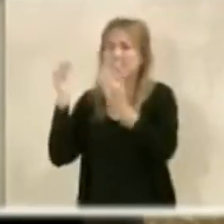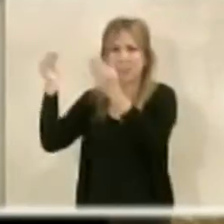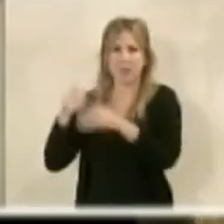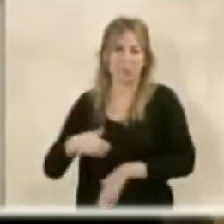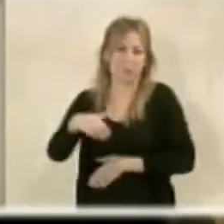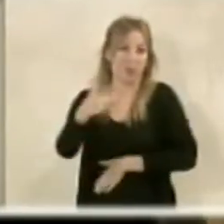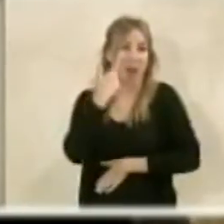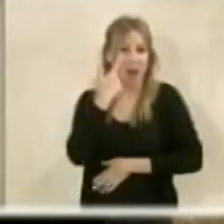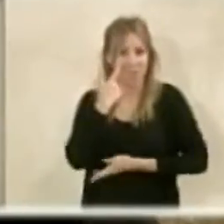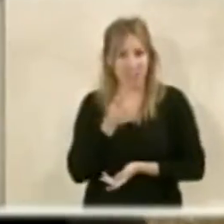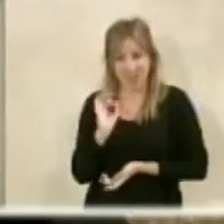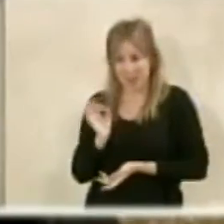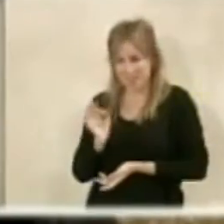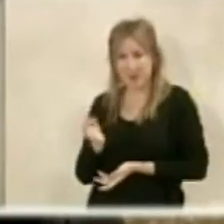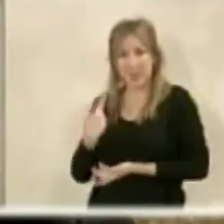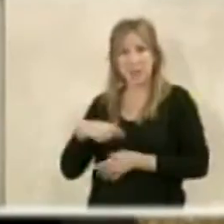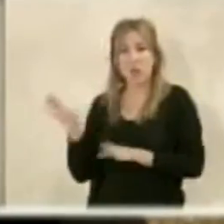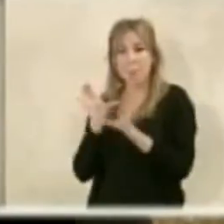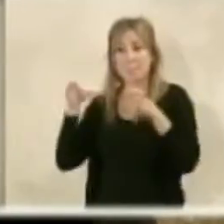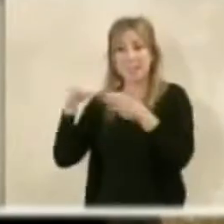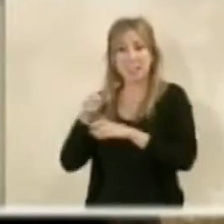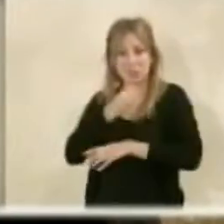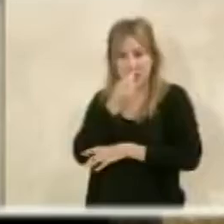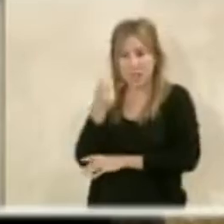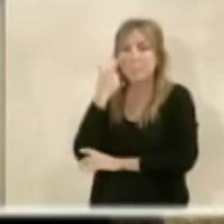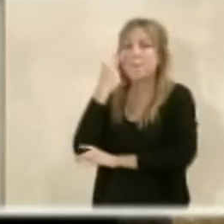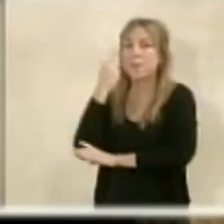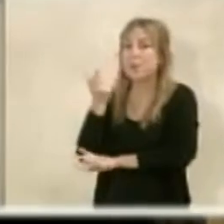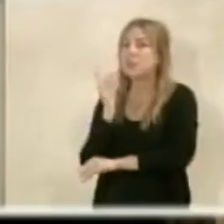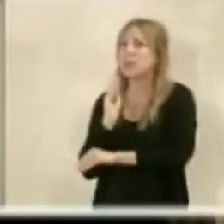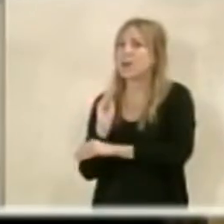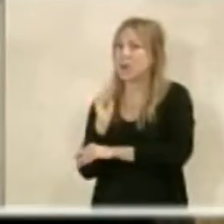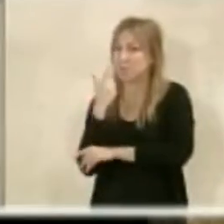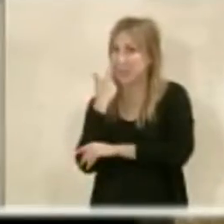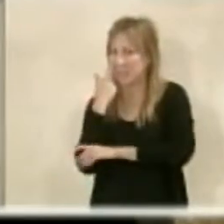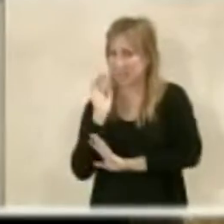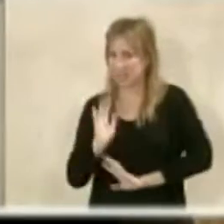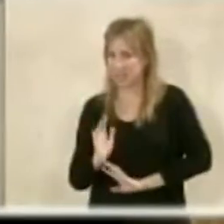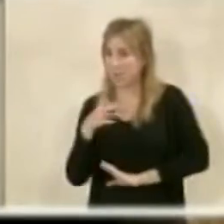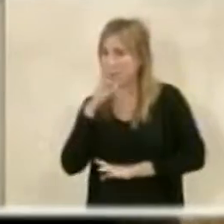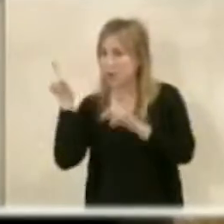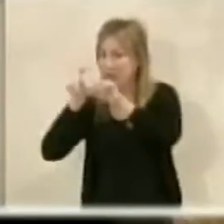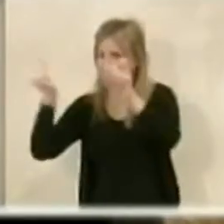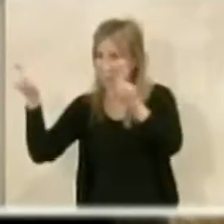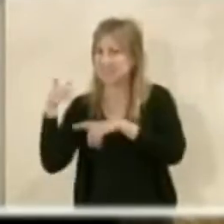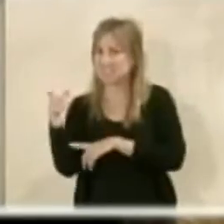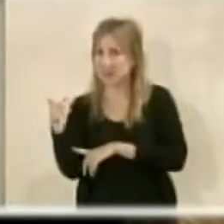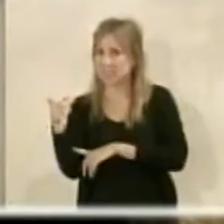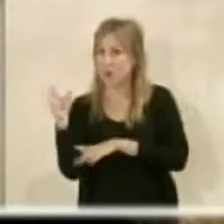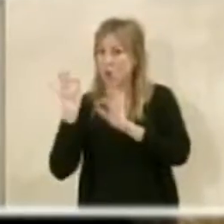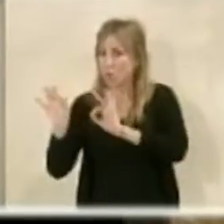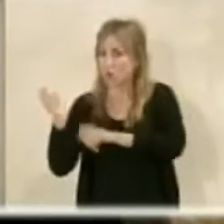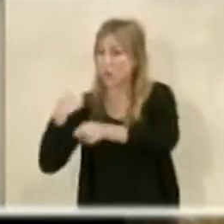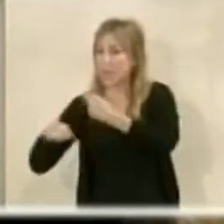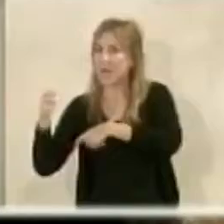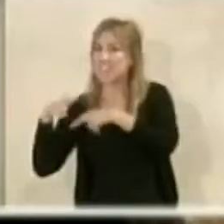vamos a ver. Y estoy de acuerdo con lo que dice el portavoz del Partido Socialista. Vamos a estar pendientes. Porque la empresa, esas promotoras,